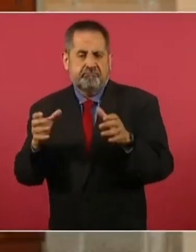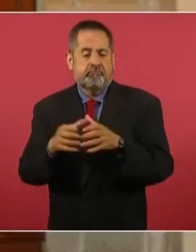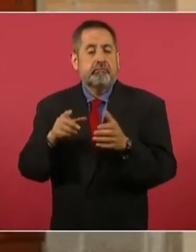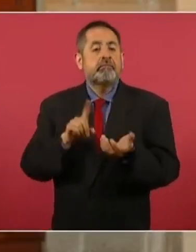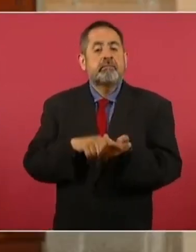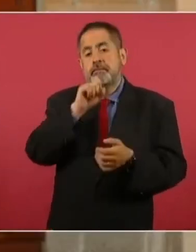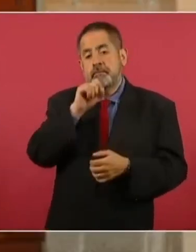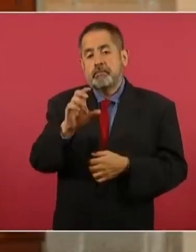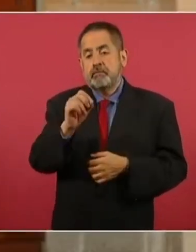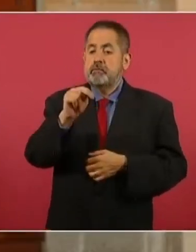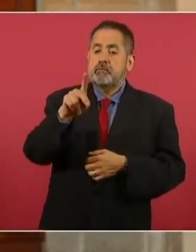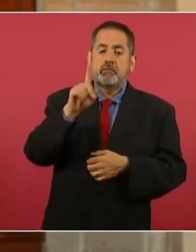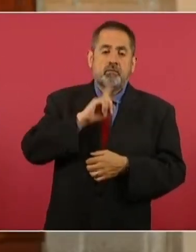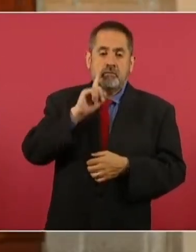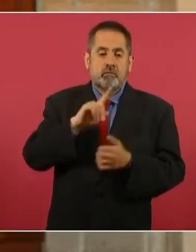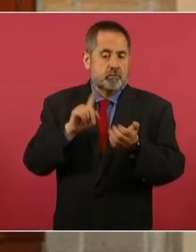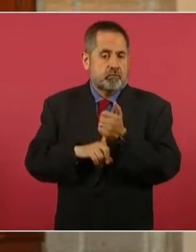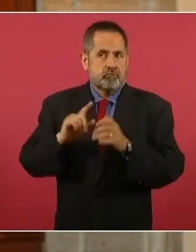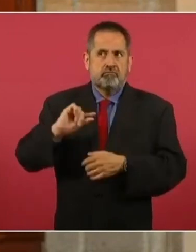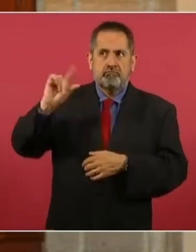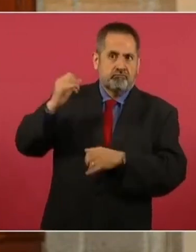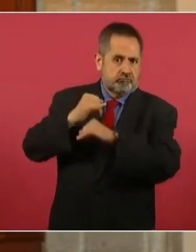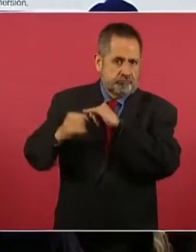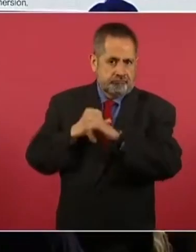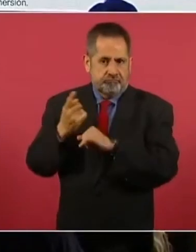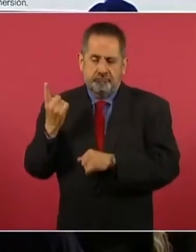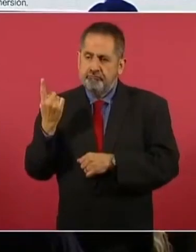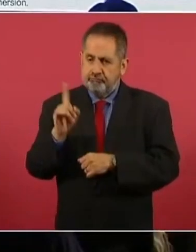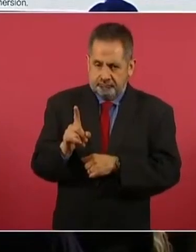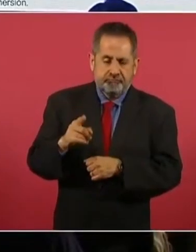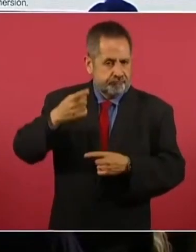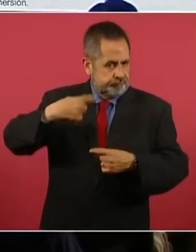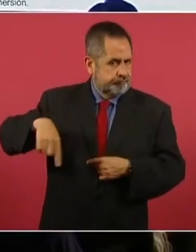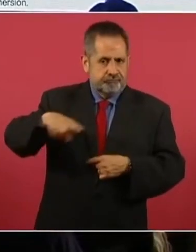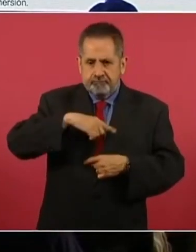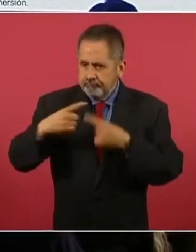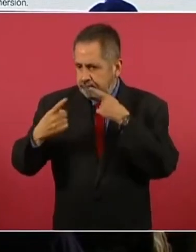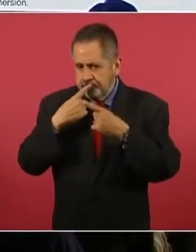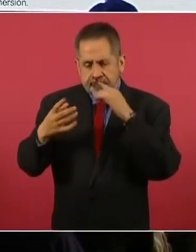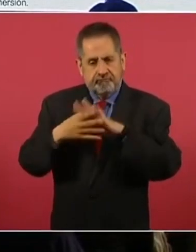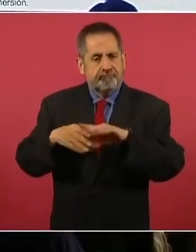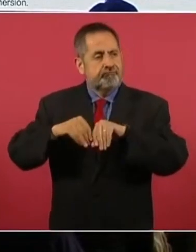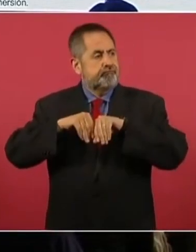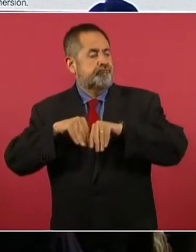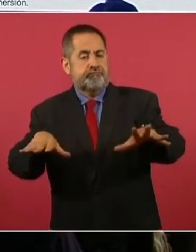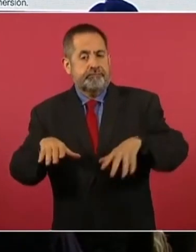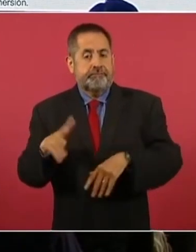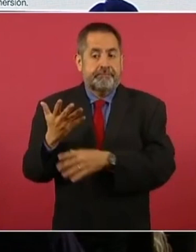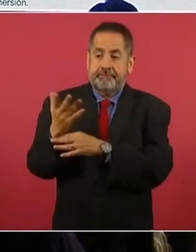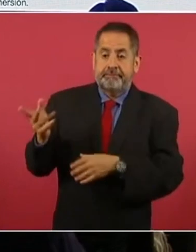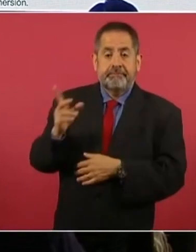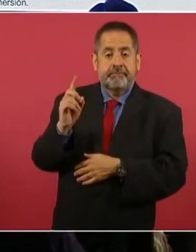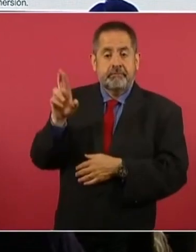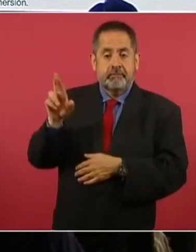representado por el perito forense siguiente como se informó a partir del dictamen que dio a conocer el doctor